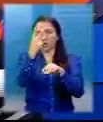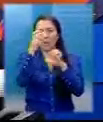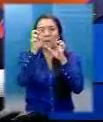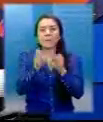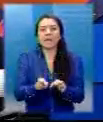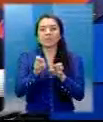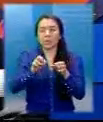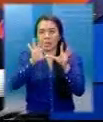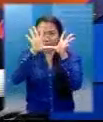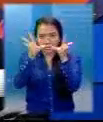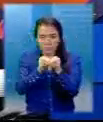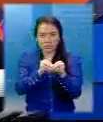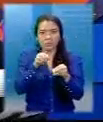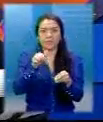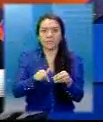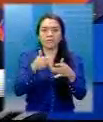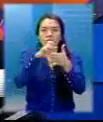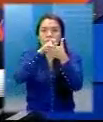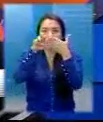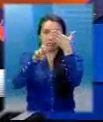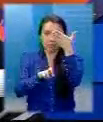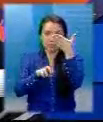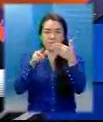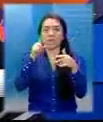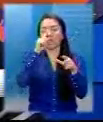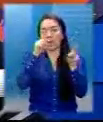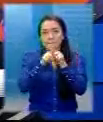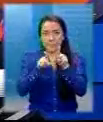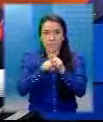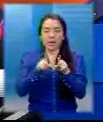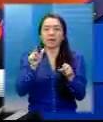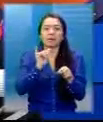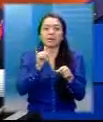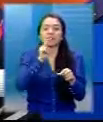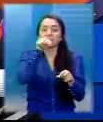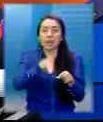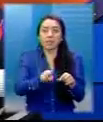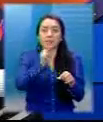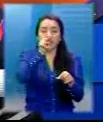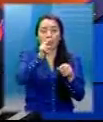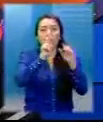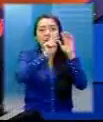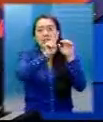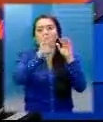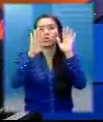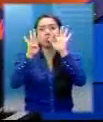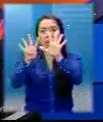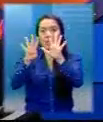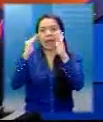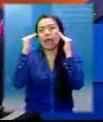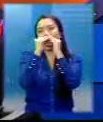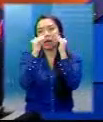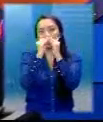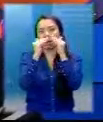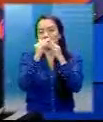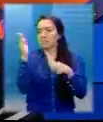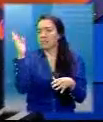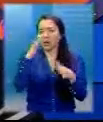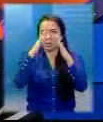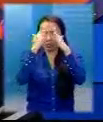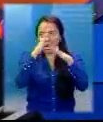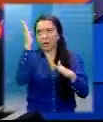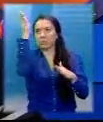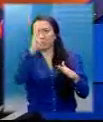esto en Petén y también 29 viviendas que resultaron con daños leves debido a las situaciones que se presentaron en el país,